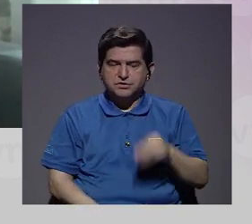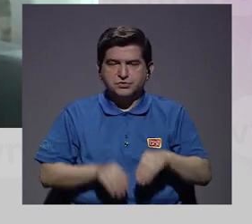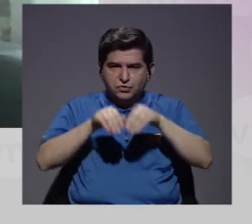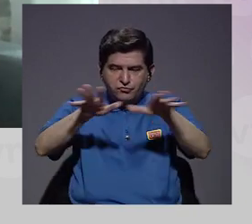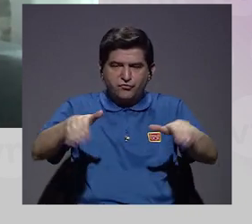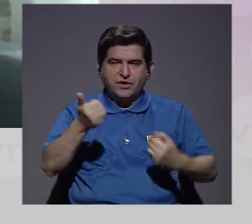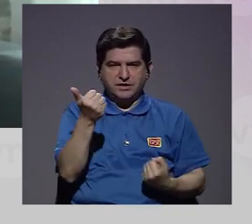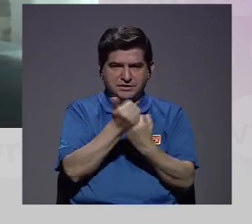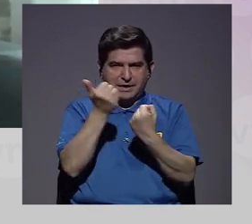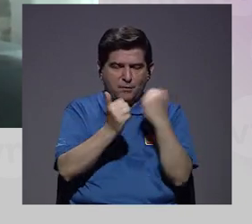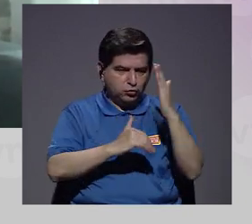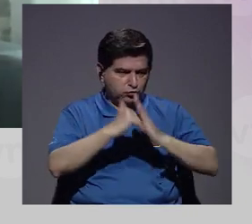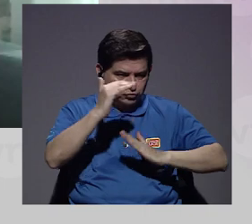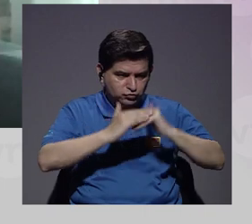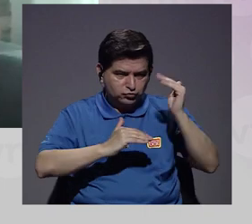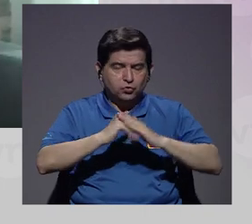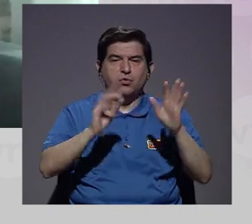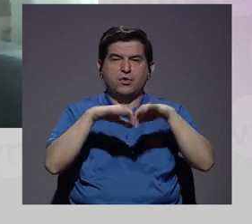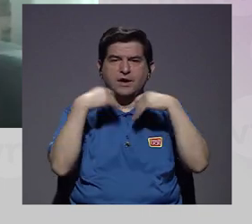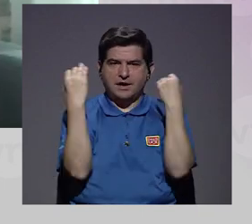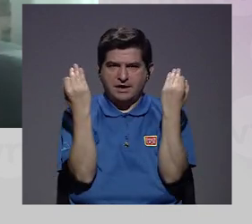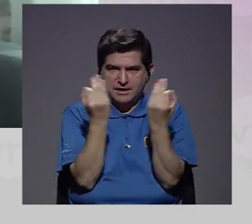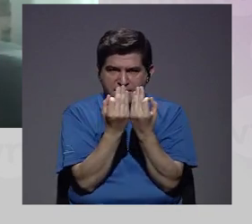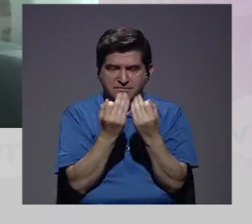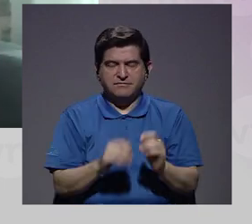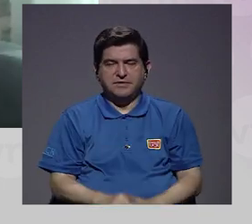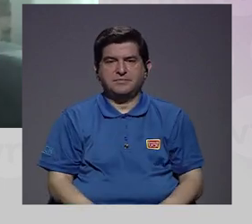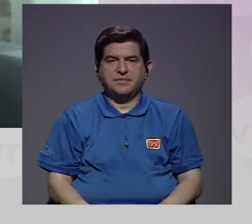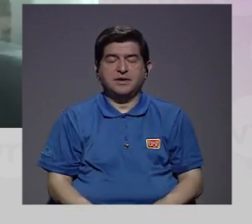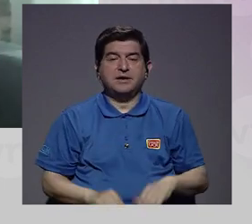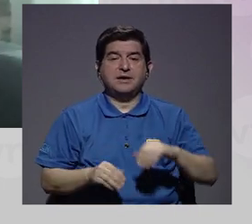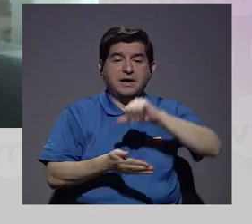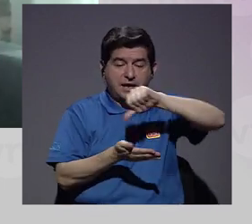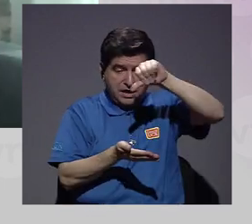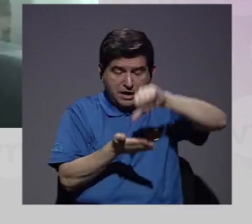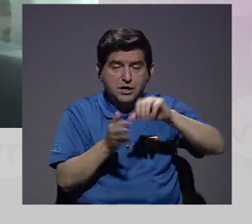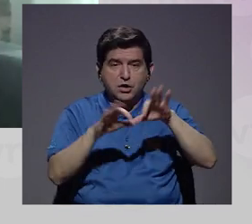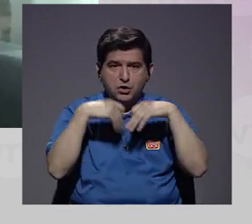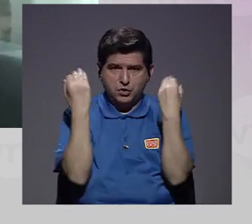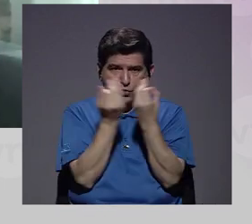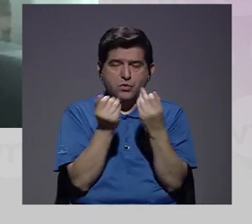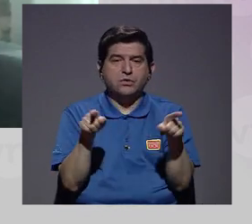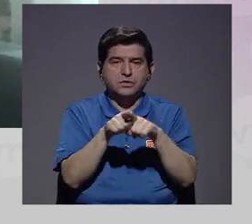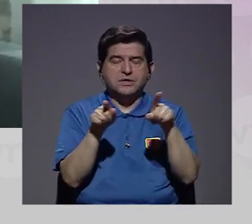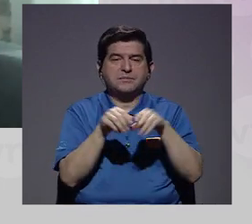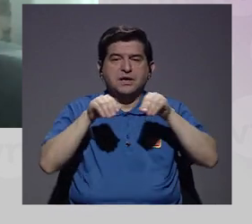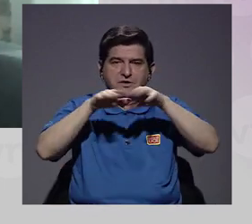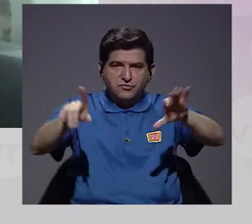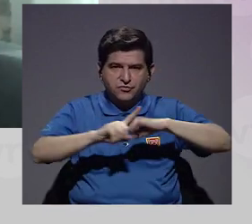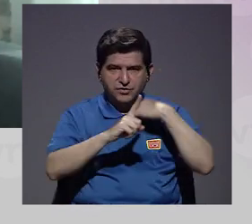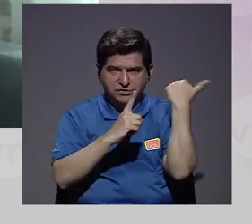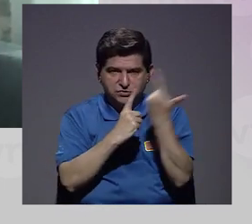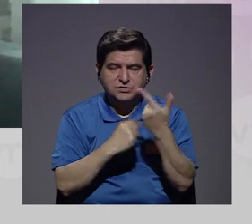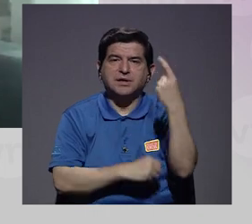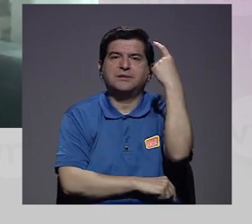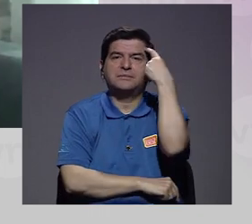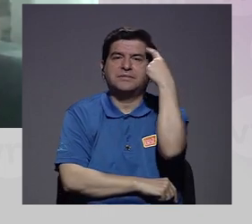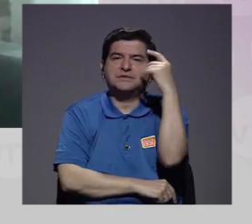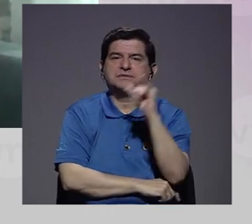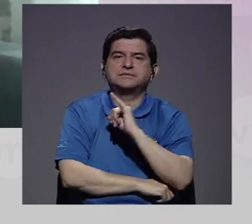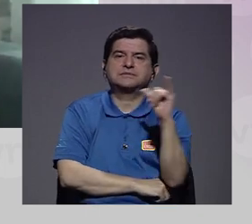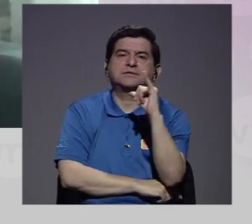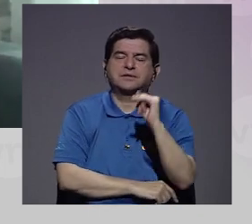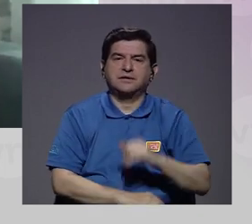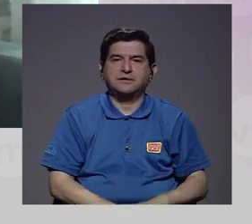las redes de apoyo que construimos, ¿verdad? En la familia, en el instituto familiar, en núcleo familiar, o también con las redes sociales y eso. Y